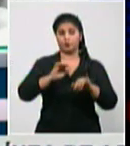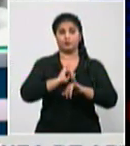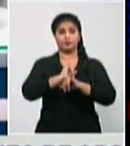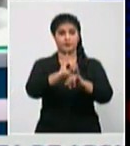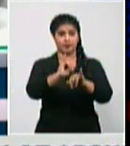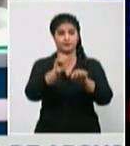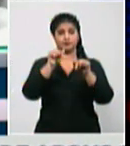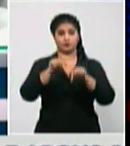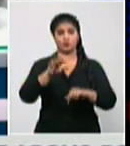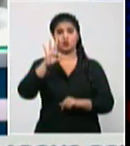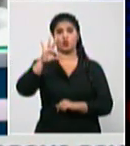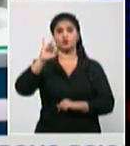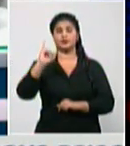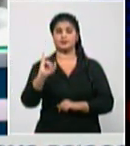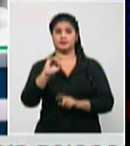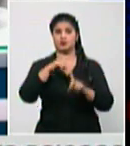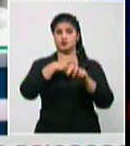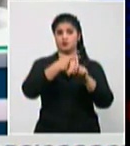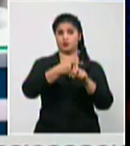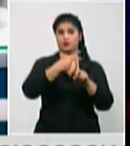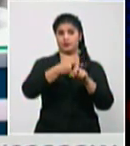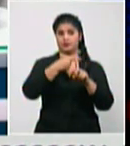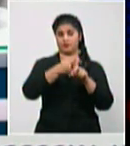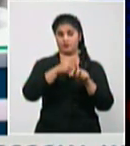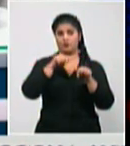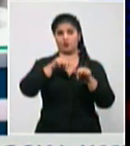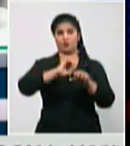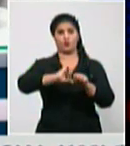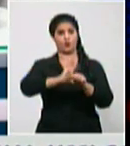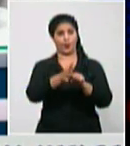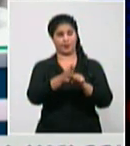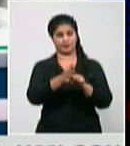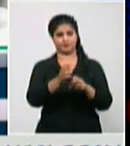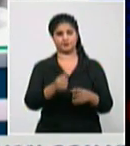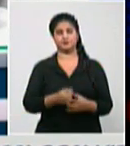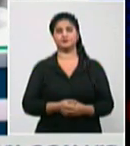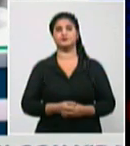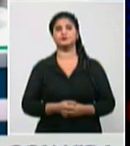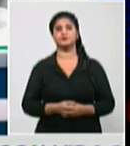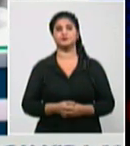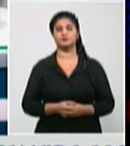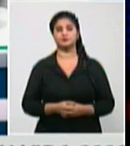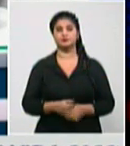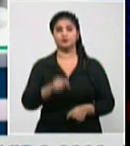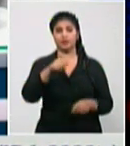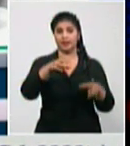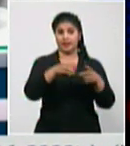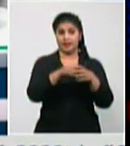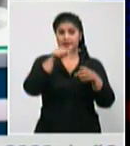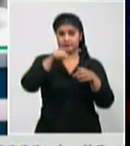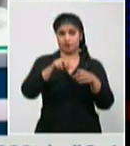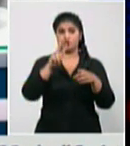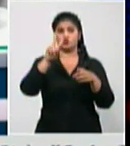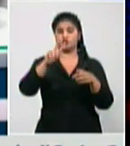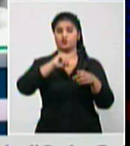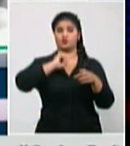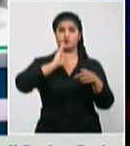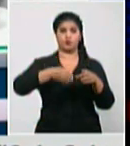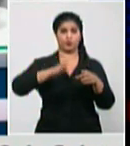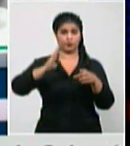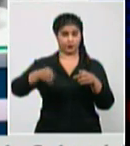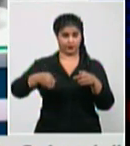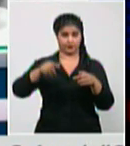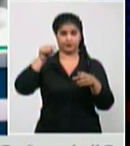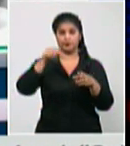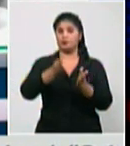nuevos casos positivos con la COVID-19 lamentablemente dos fallecidos en esta jornada sigue presente